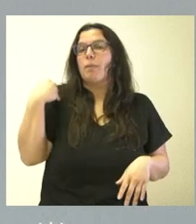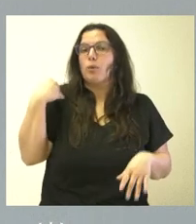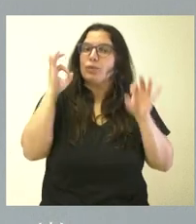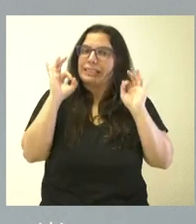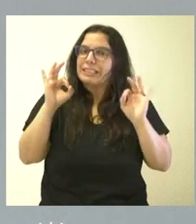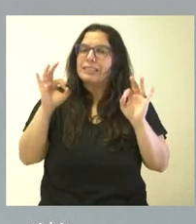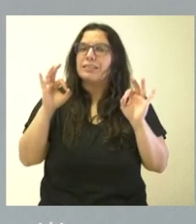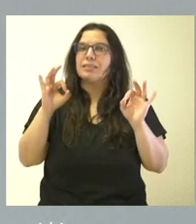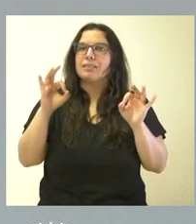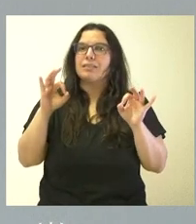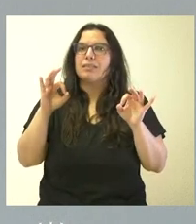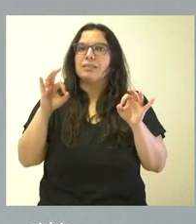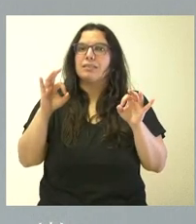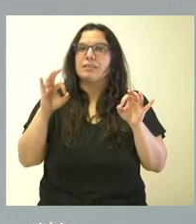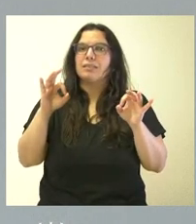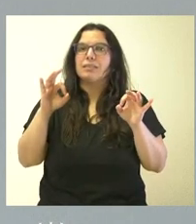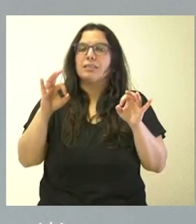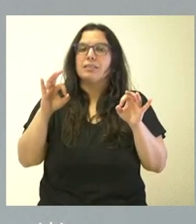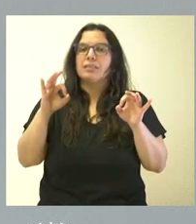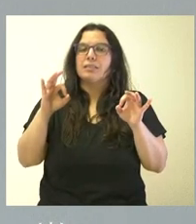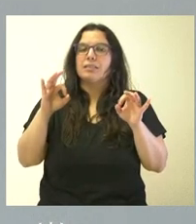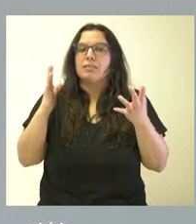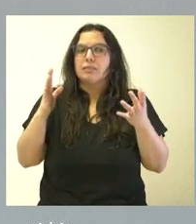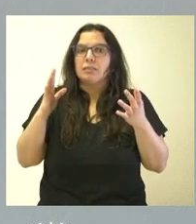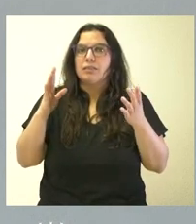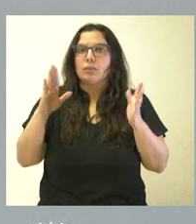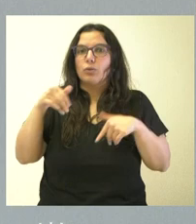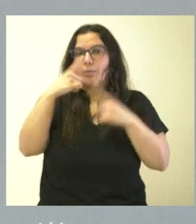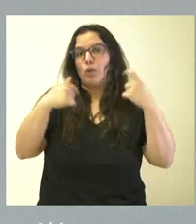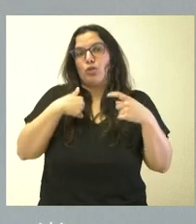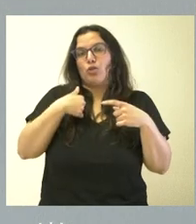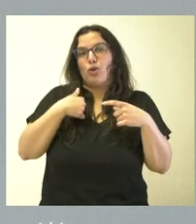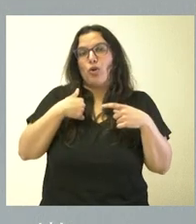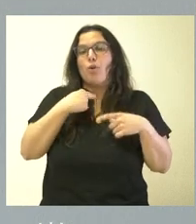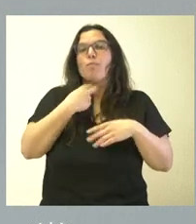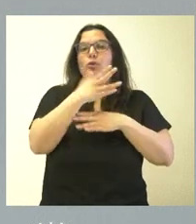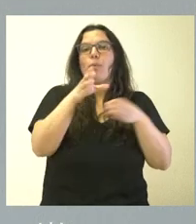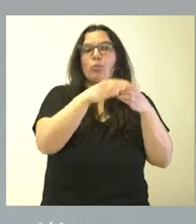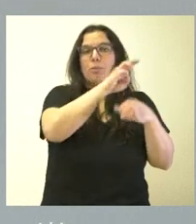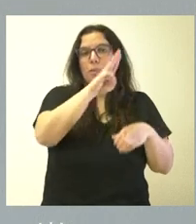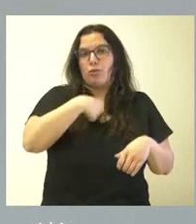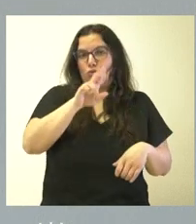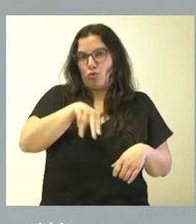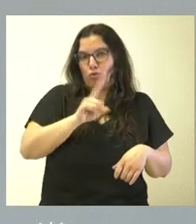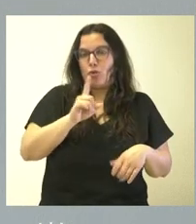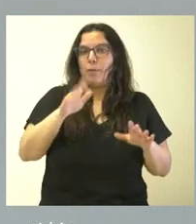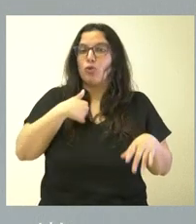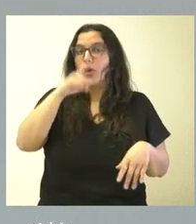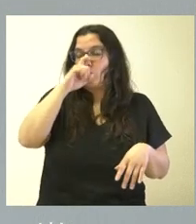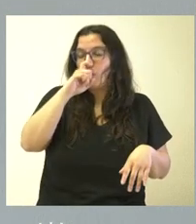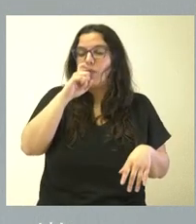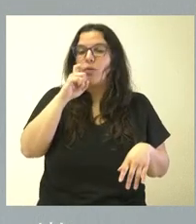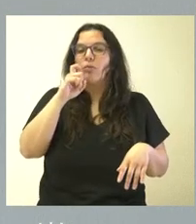la última intervención suya, aunque no soy el portavoz del Partido Popular, pero recordando que yo sí que iba